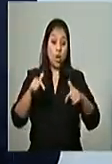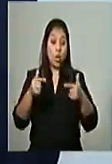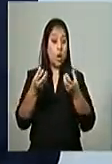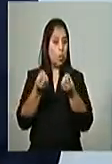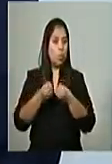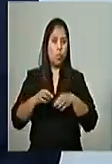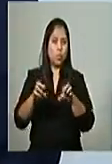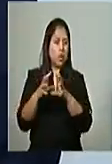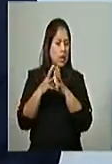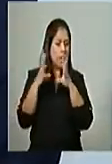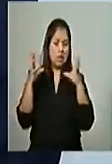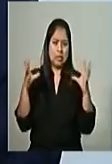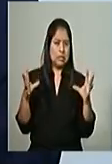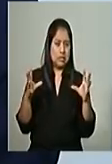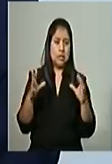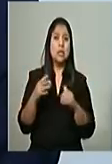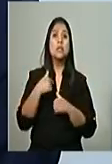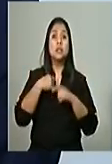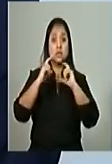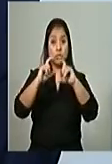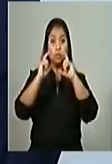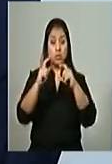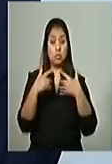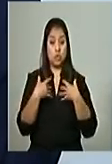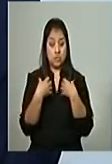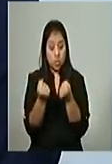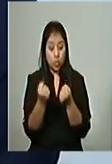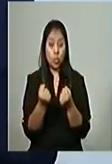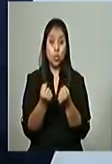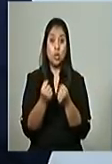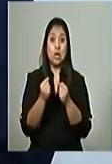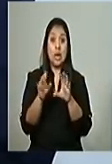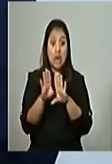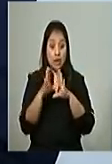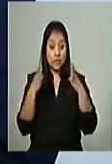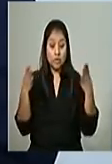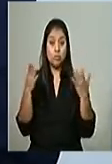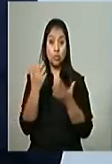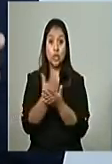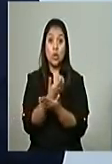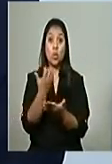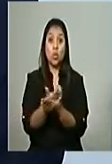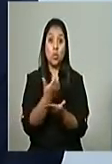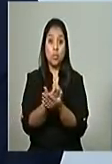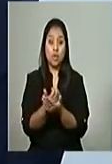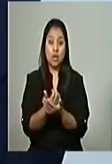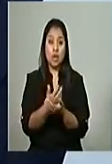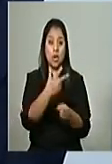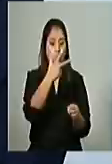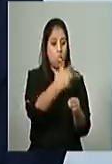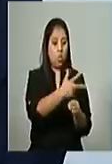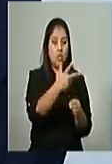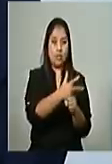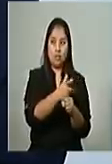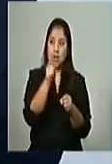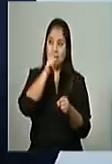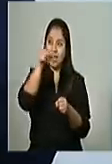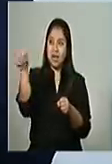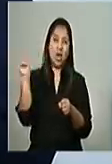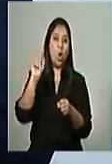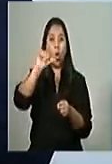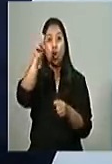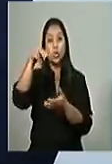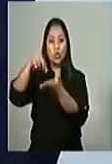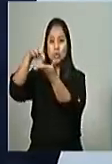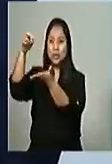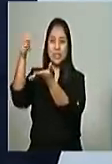Si cuidamos la salud, si abrimos nuestra economía, Guatemala va a ser un destino para la inversión extranjera y